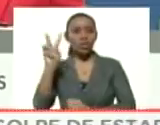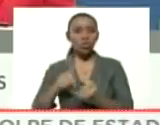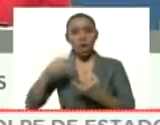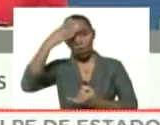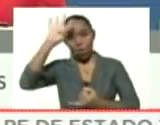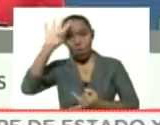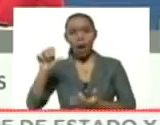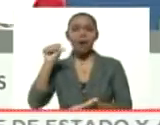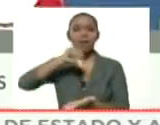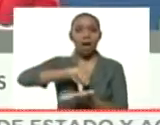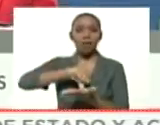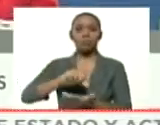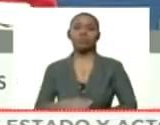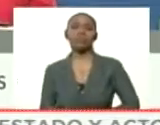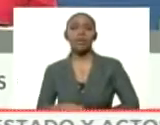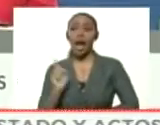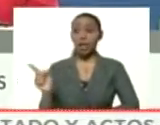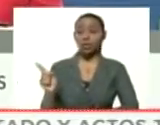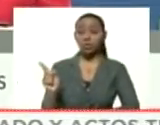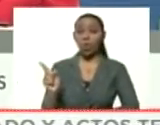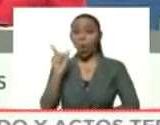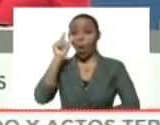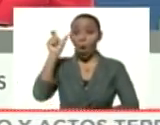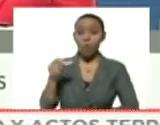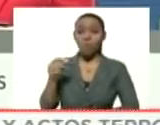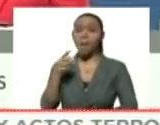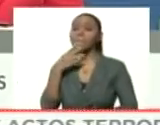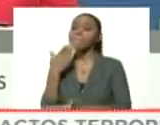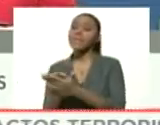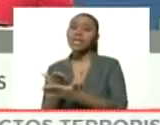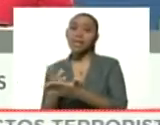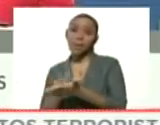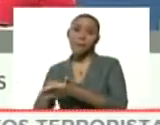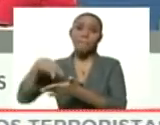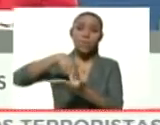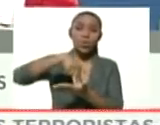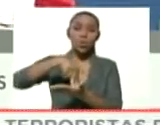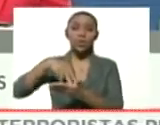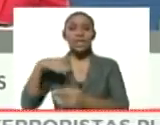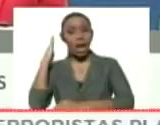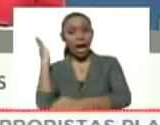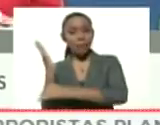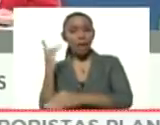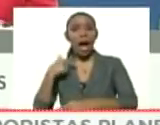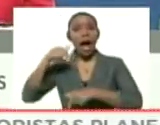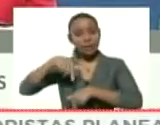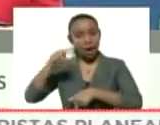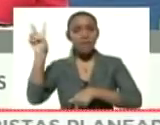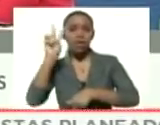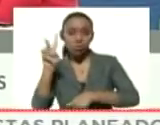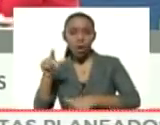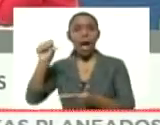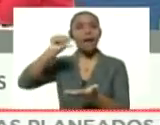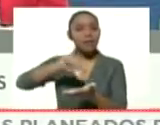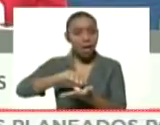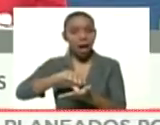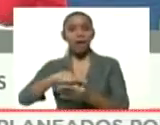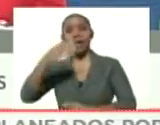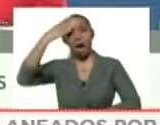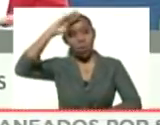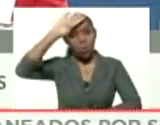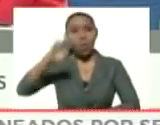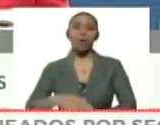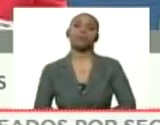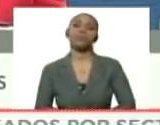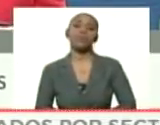Cuba, Irán. Estos senadores piden el levantamiento de las sanciones a Venezuela, a Irán, a Cuba.